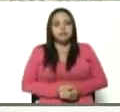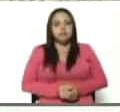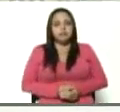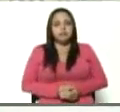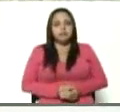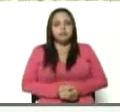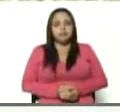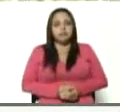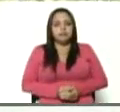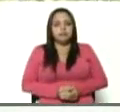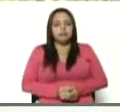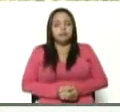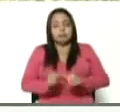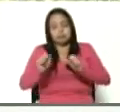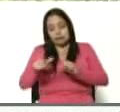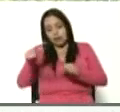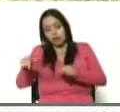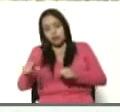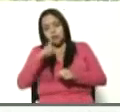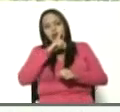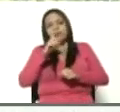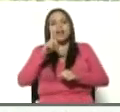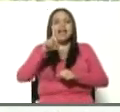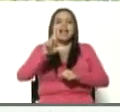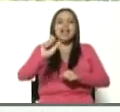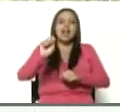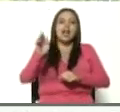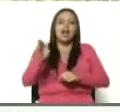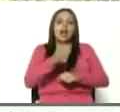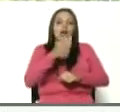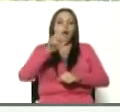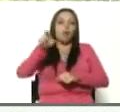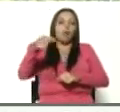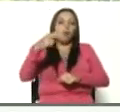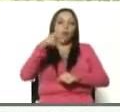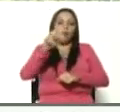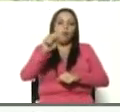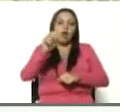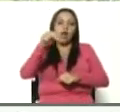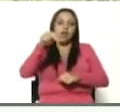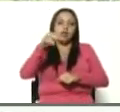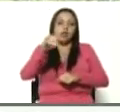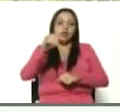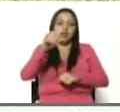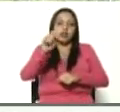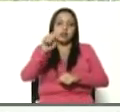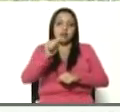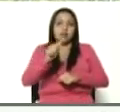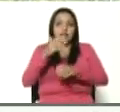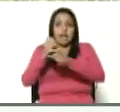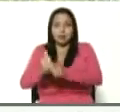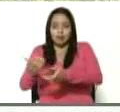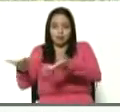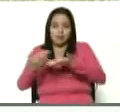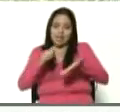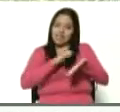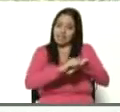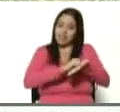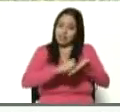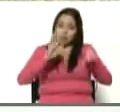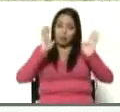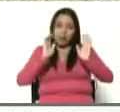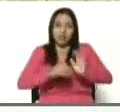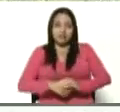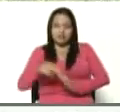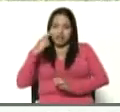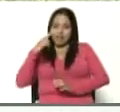Guanota, la guanota, bueno, espero que me llegue un quesito de eso, ¿vale? Lo que se